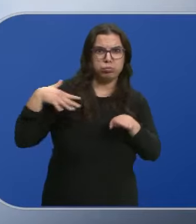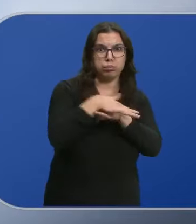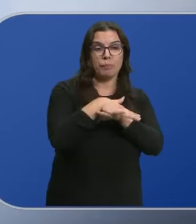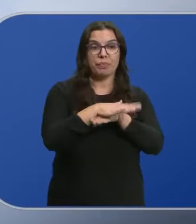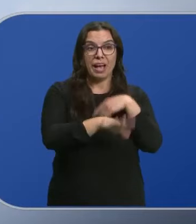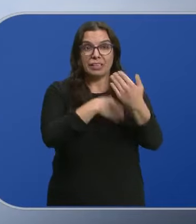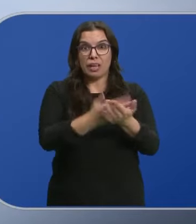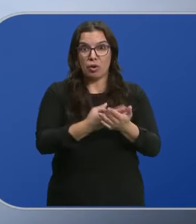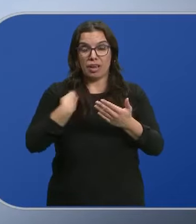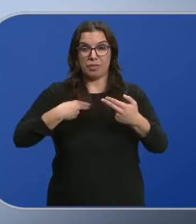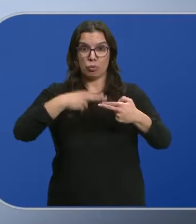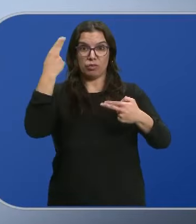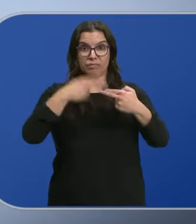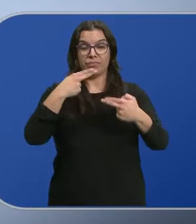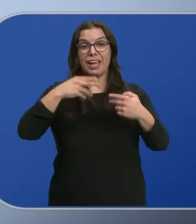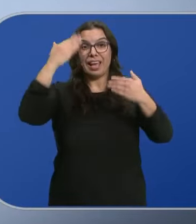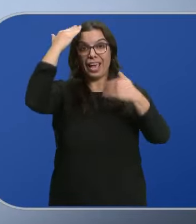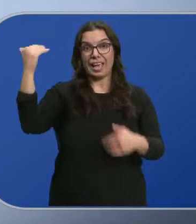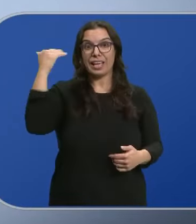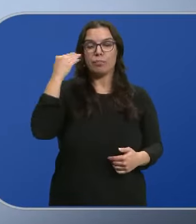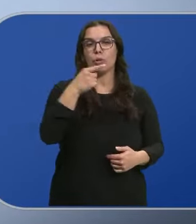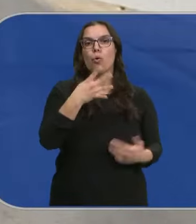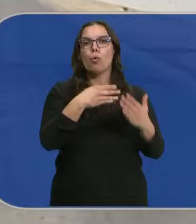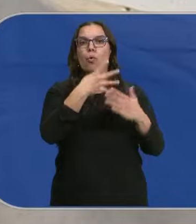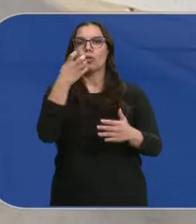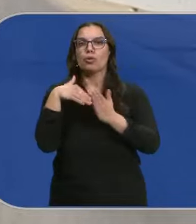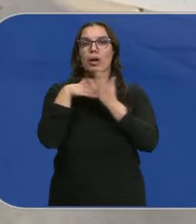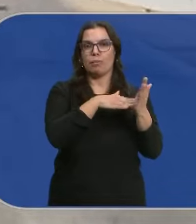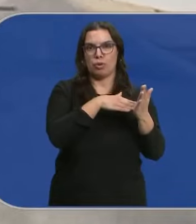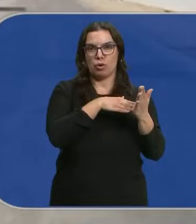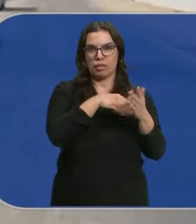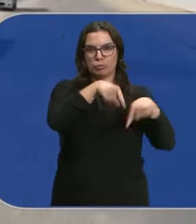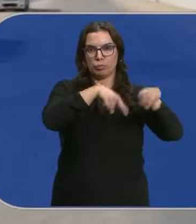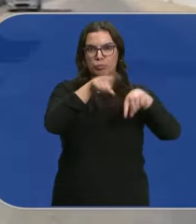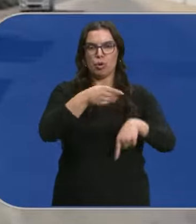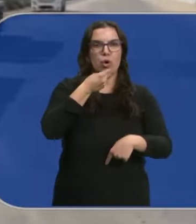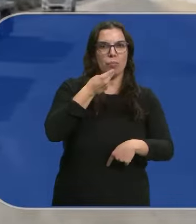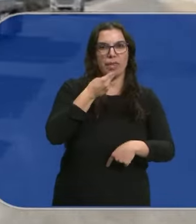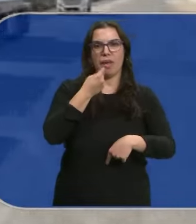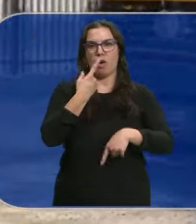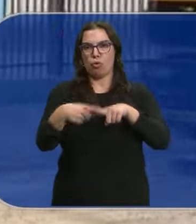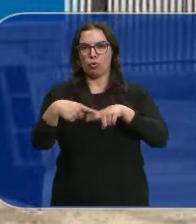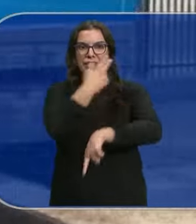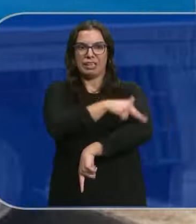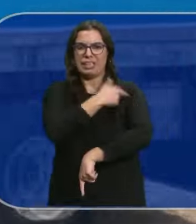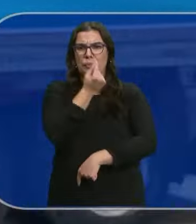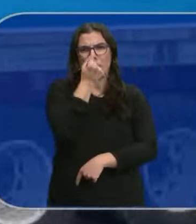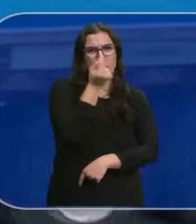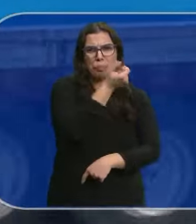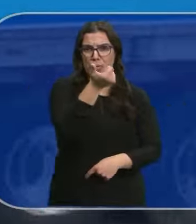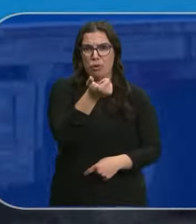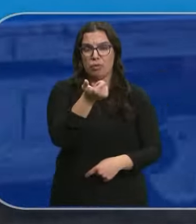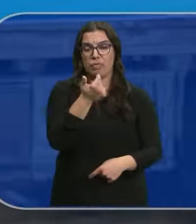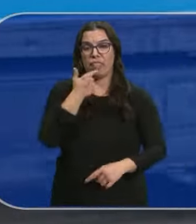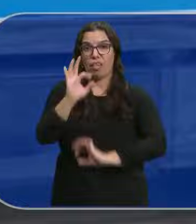entonces han entrado por el paso de Rafat Más de 400 camiones con comida o material sanitario Una gota en el océano